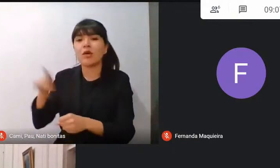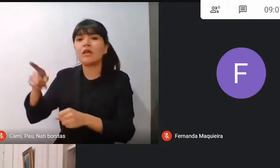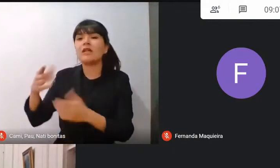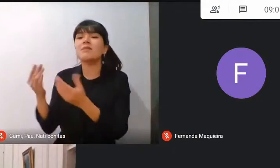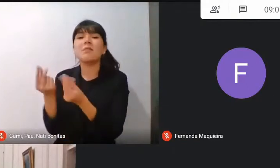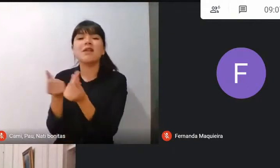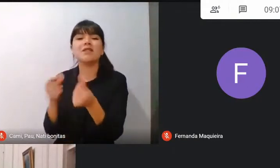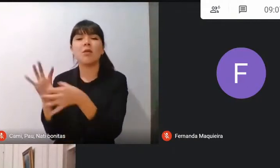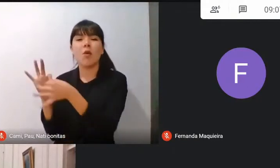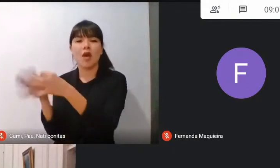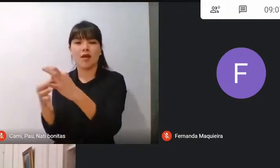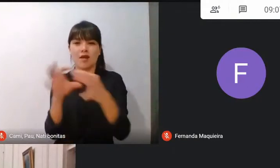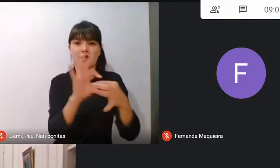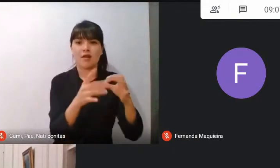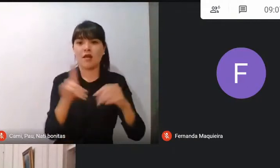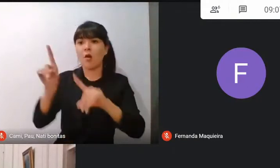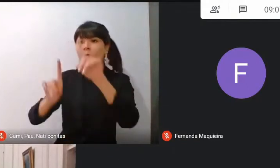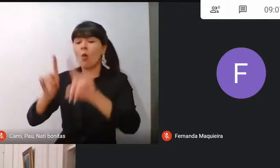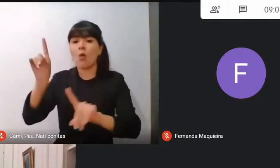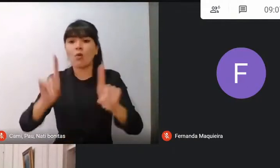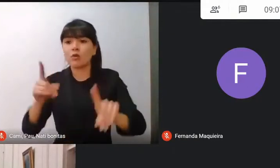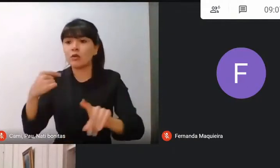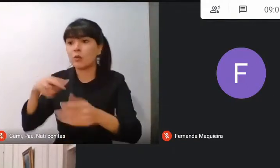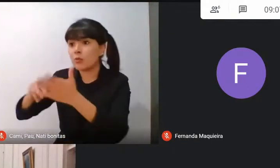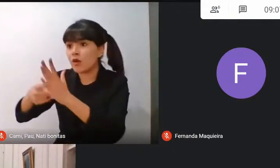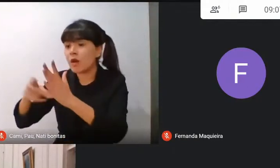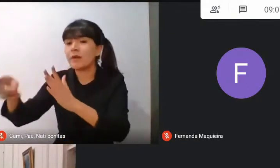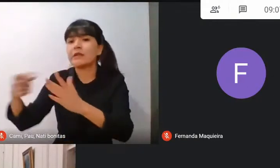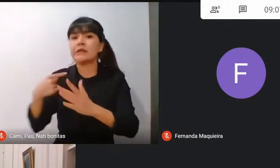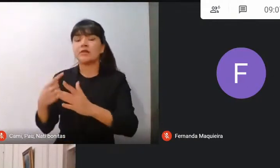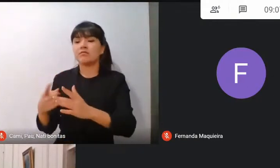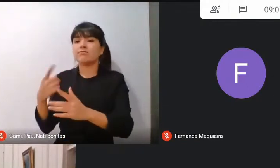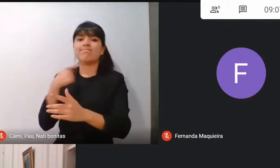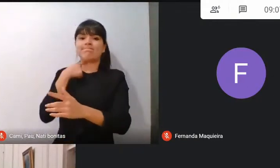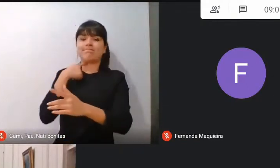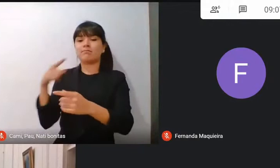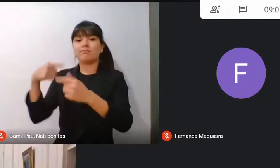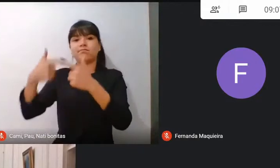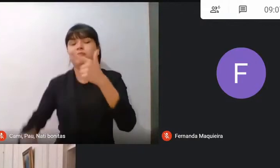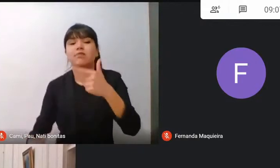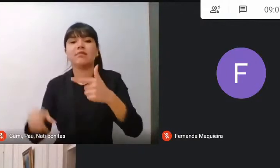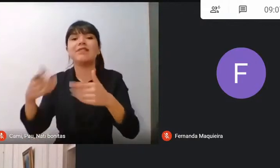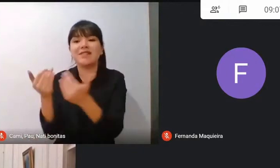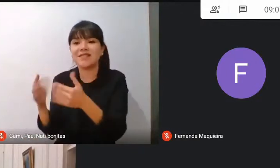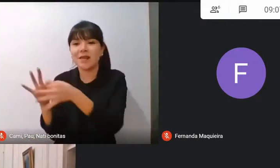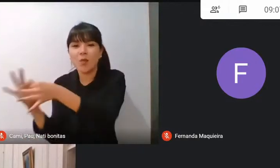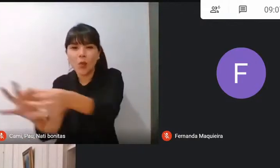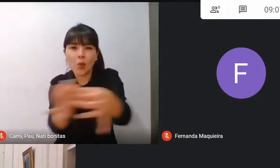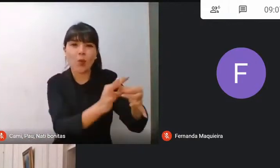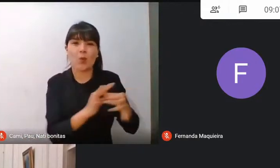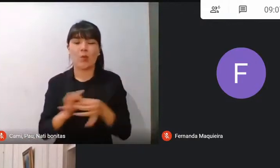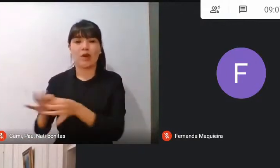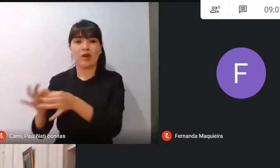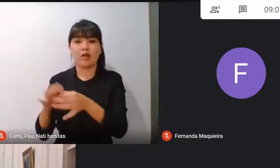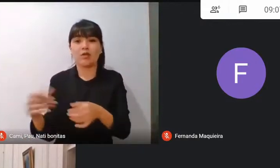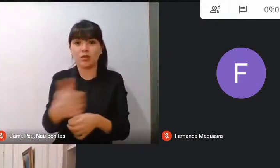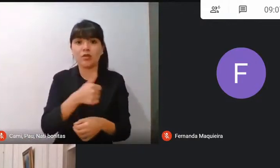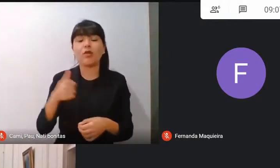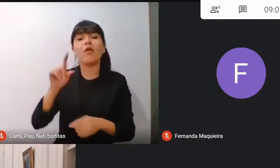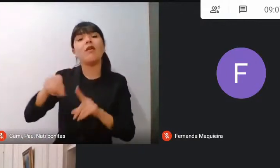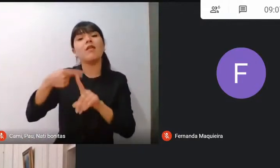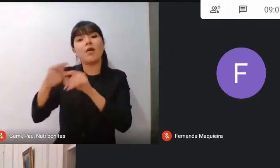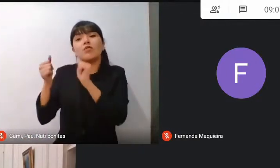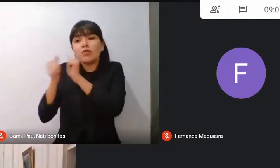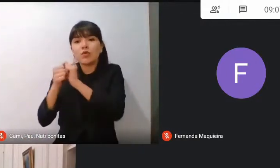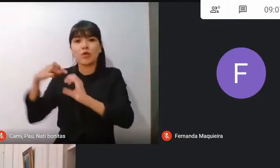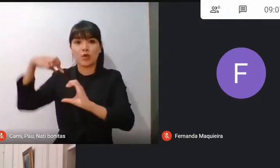son finalmente los niños los perjudicados. Así que el llamado a seguir trabajando juntos, de la mano del colegio de profesores, va